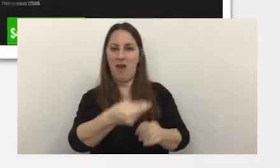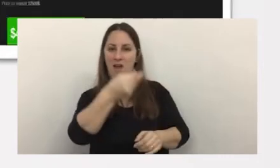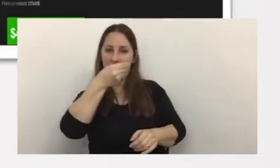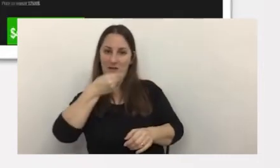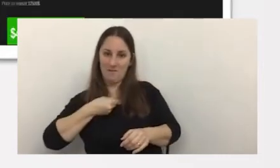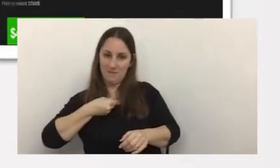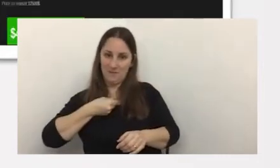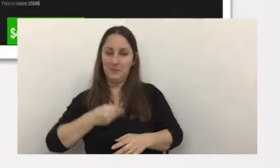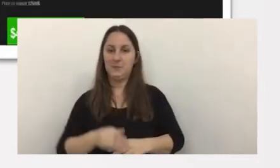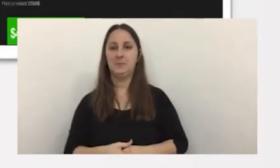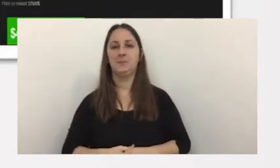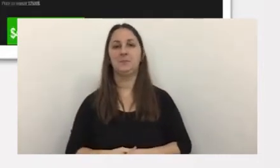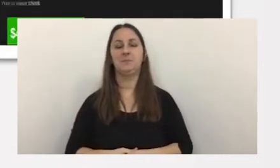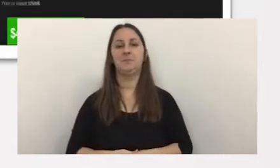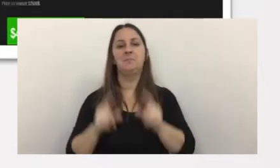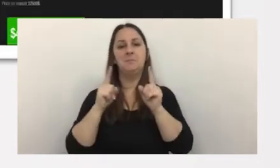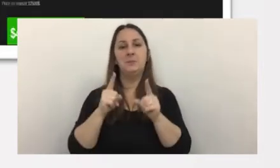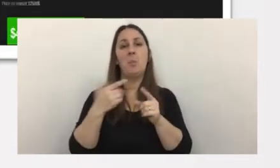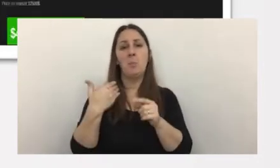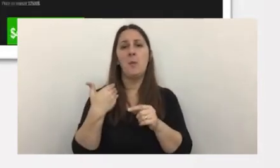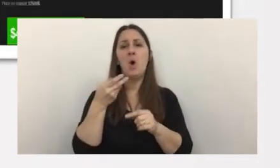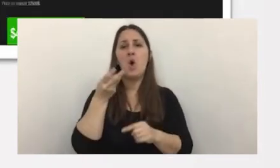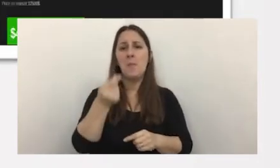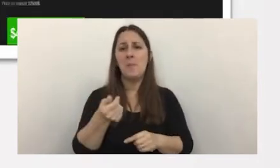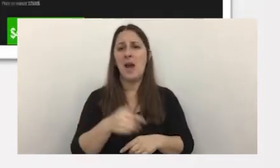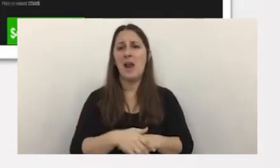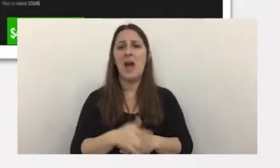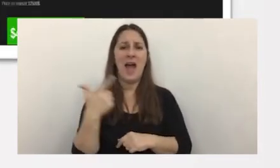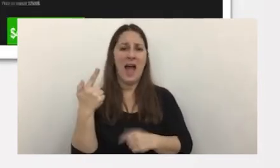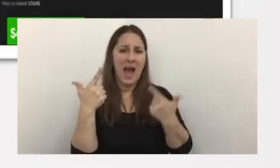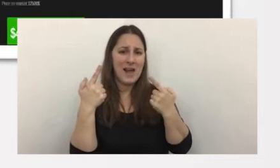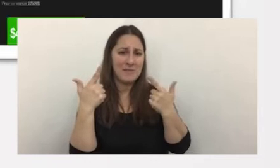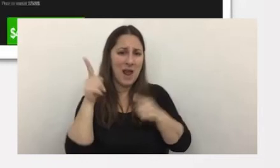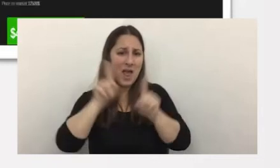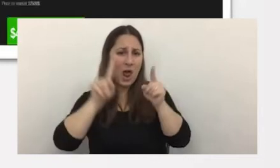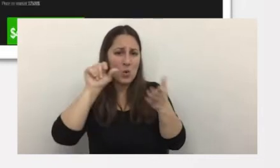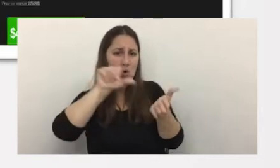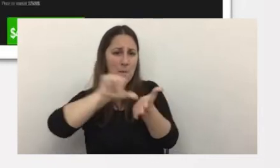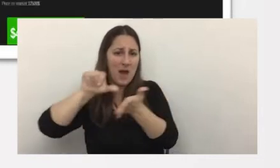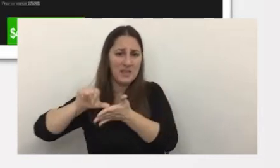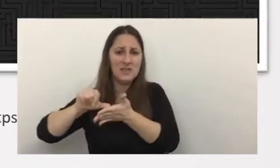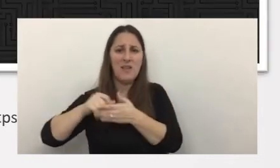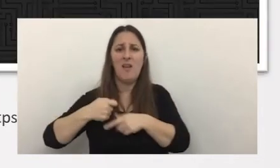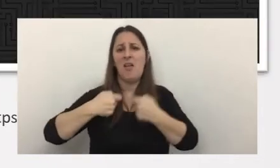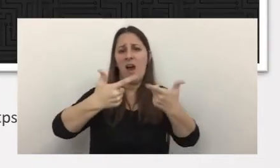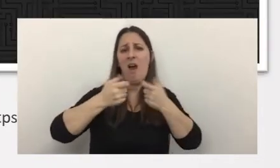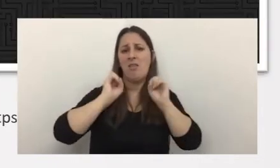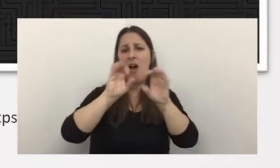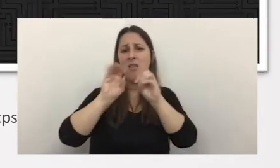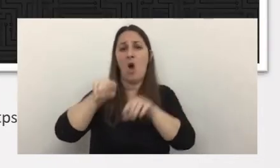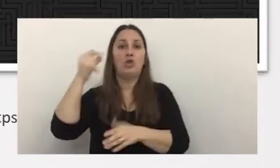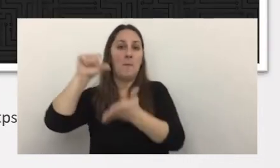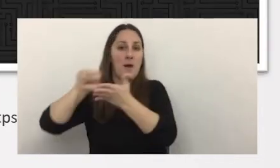lavar como decía hasta podemos comprar armas en algunos países obviamente el delivery está vedado en otros no